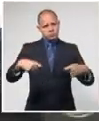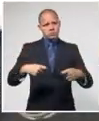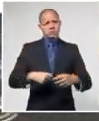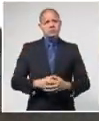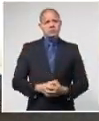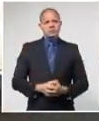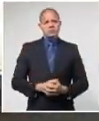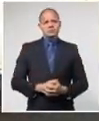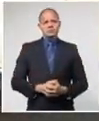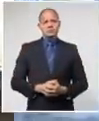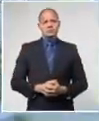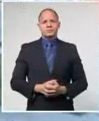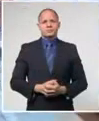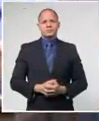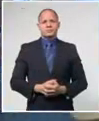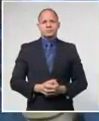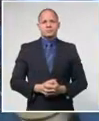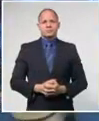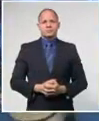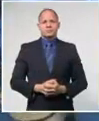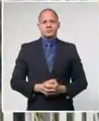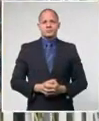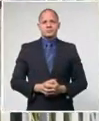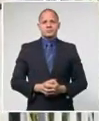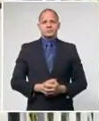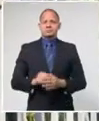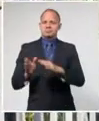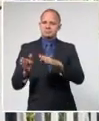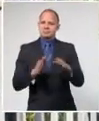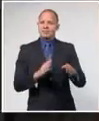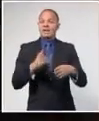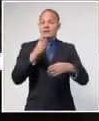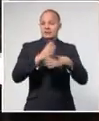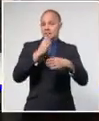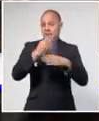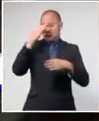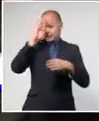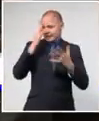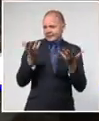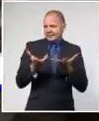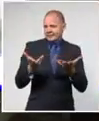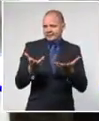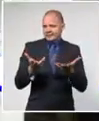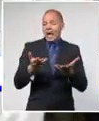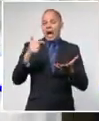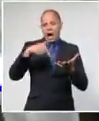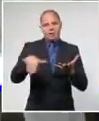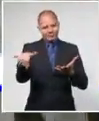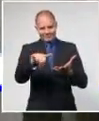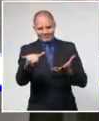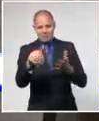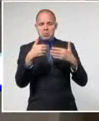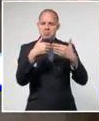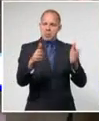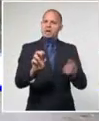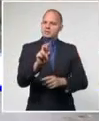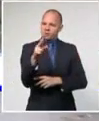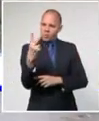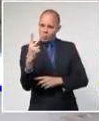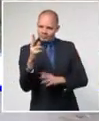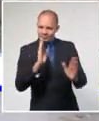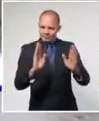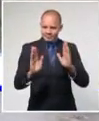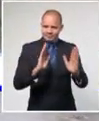hasta la fecha en suelo granmente. Santiago de Cuba, territorio activo en segunda fase post-COVID, refuerza la